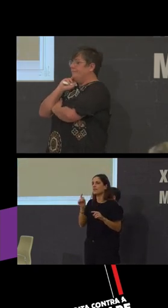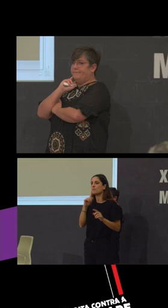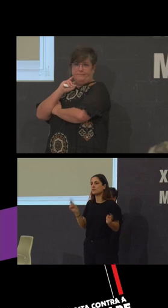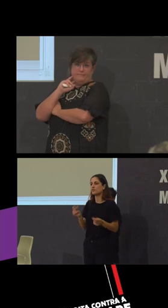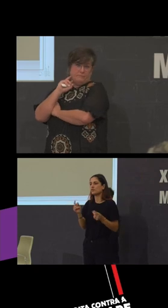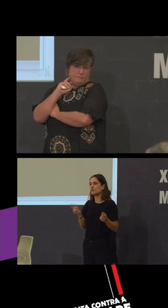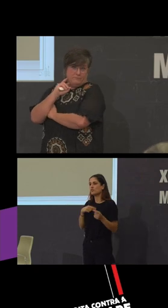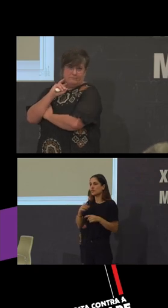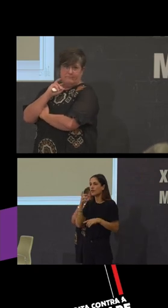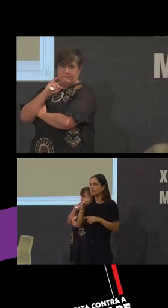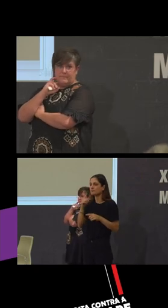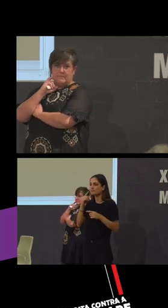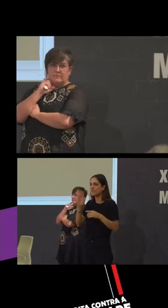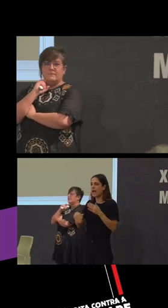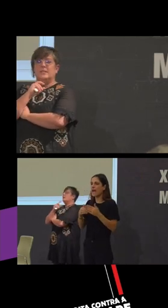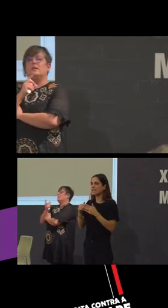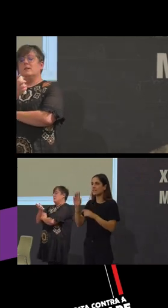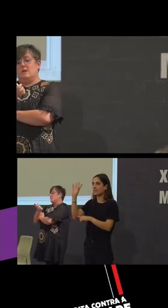composición.